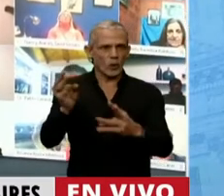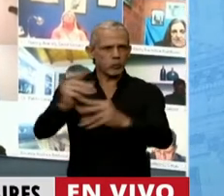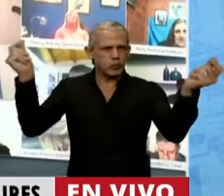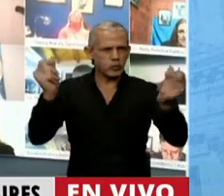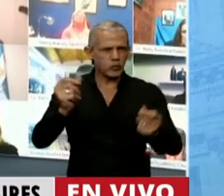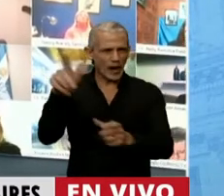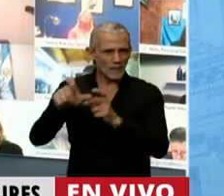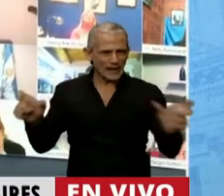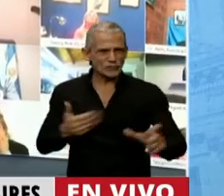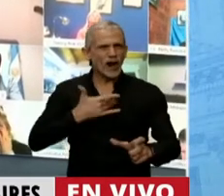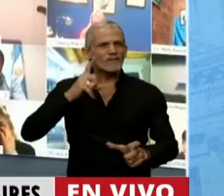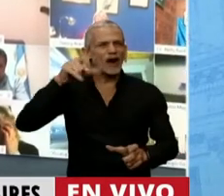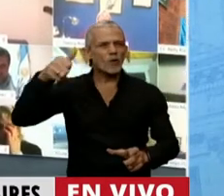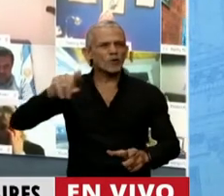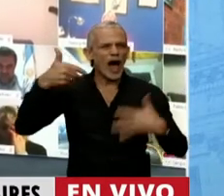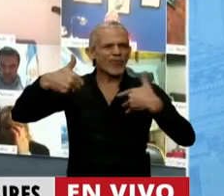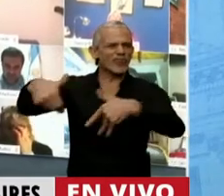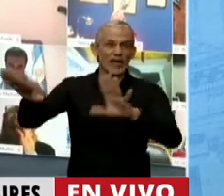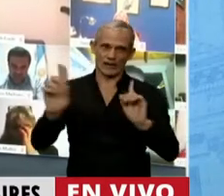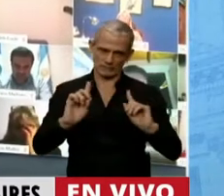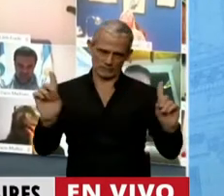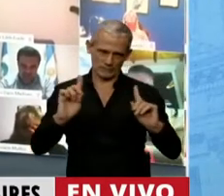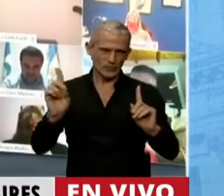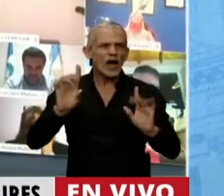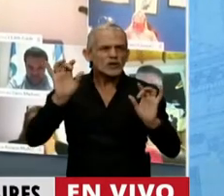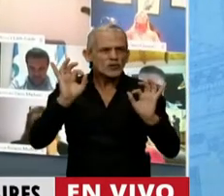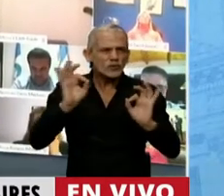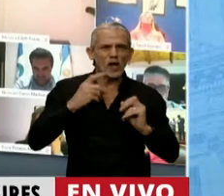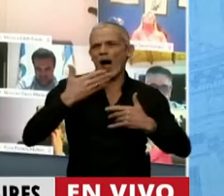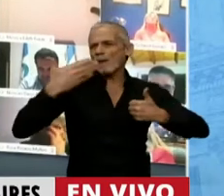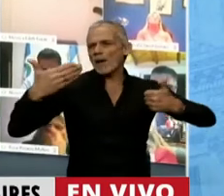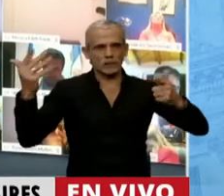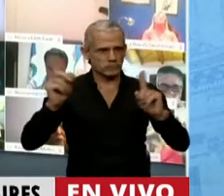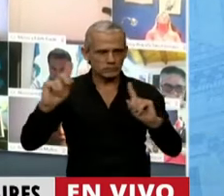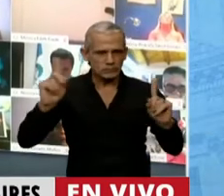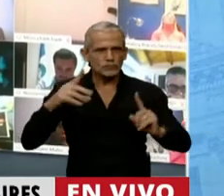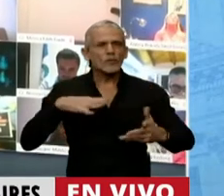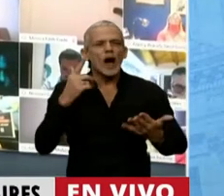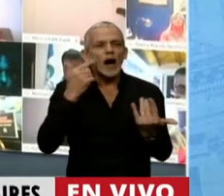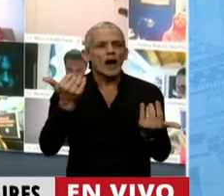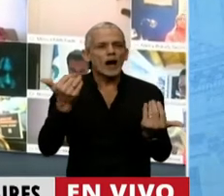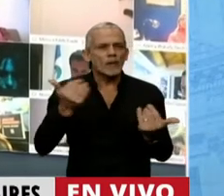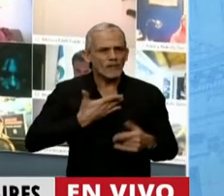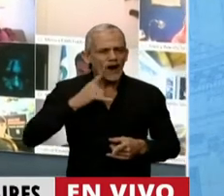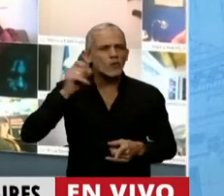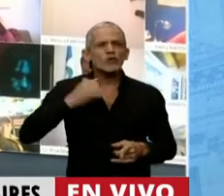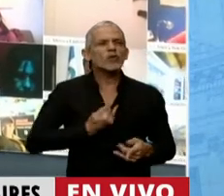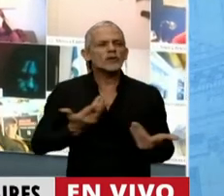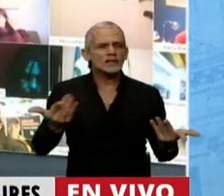forzada no se le va a permitir continuar en la fuerza. Acá hay que actuar para que Facundo aparezca.